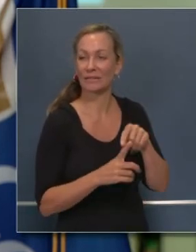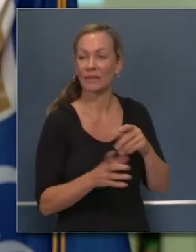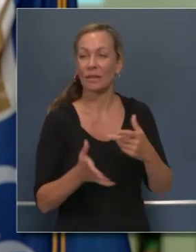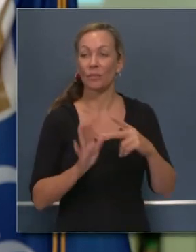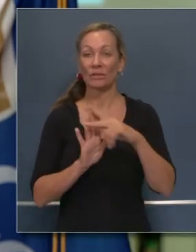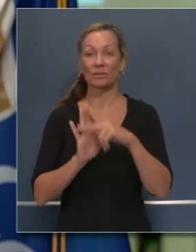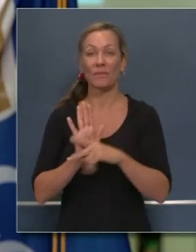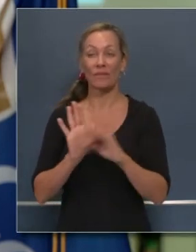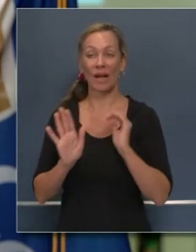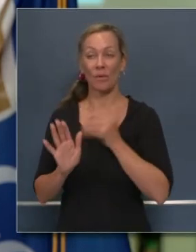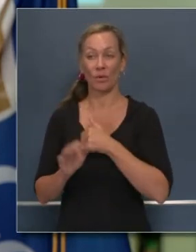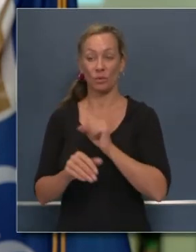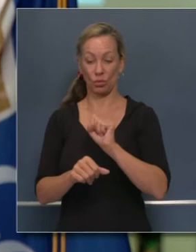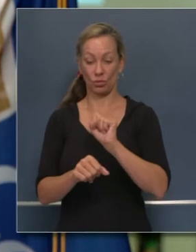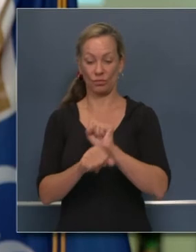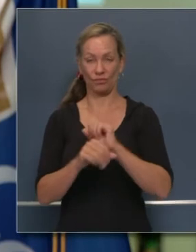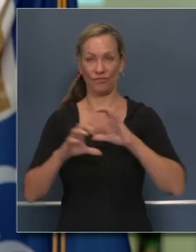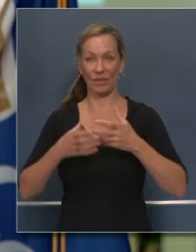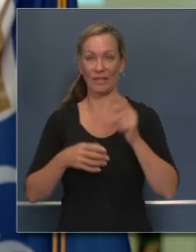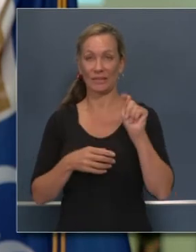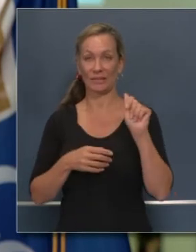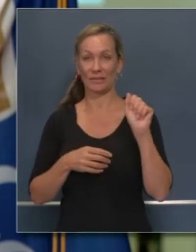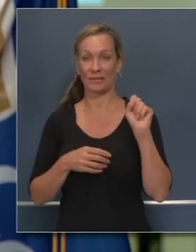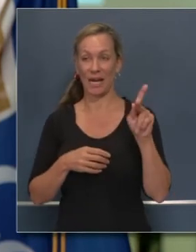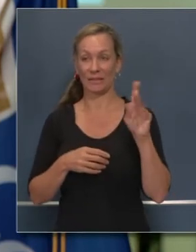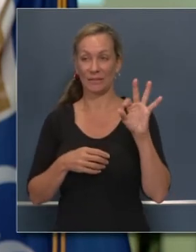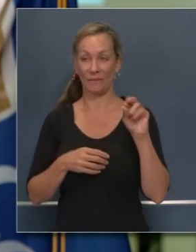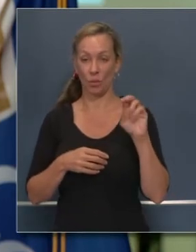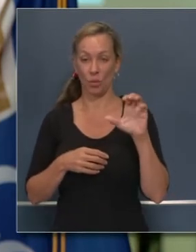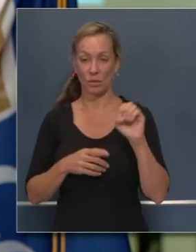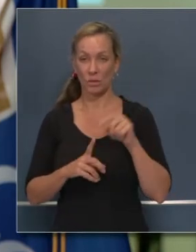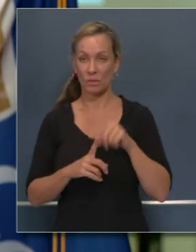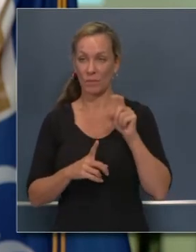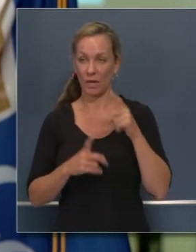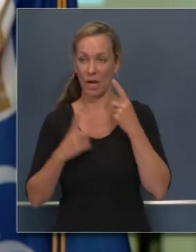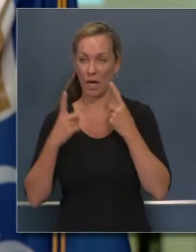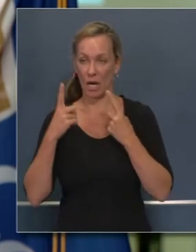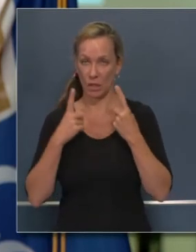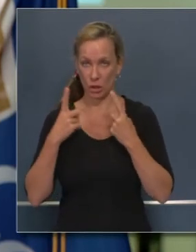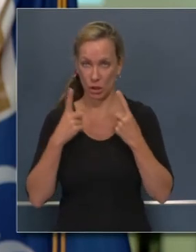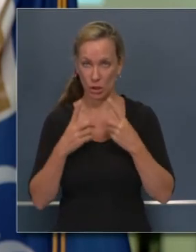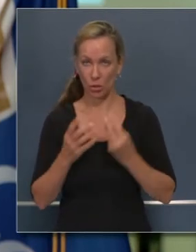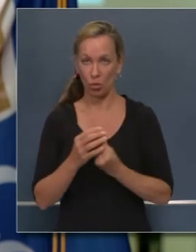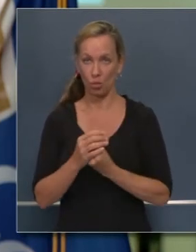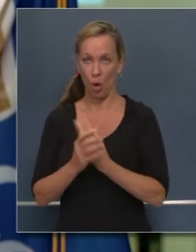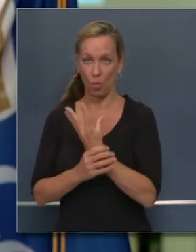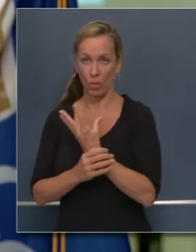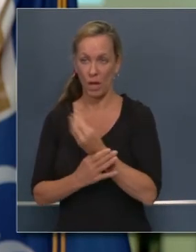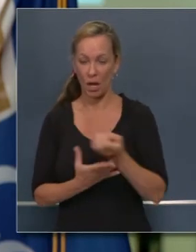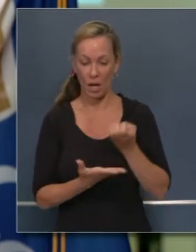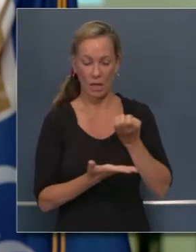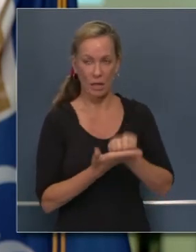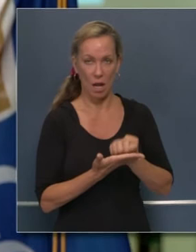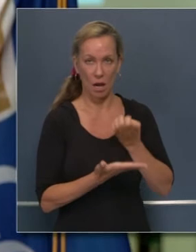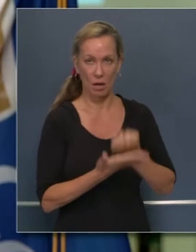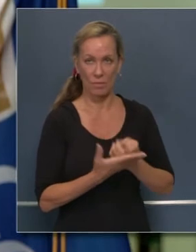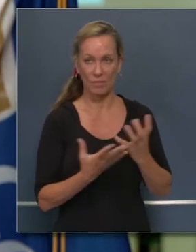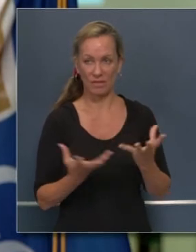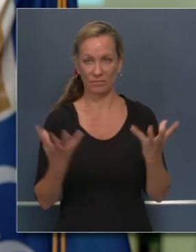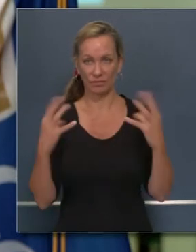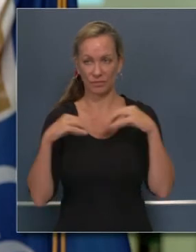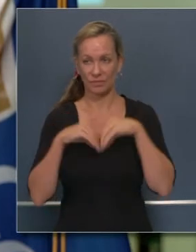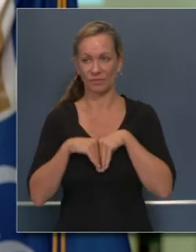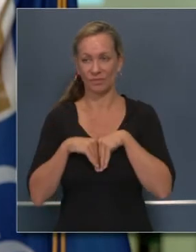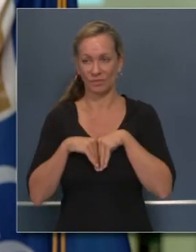principio fundamental es el crecimiento y la inclusión. Entonces, al crecer nuestra economía, tenemos que hacer que sea una economía